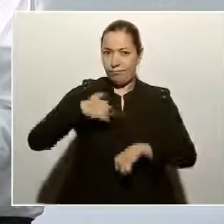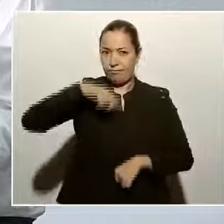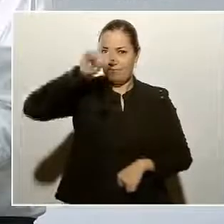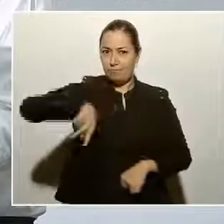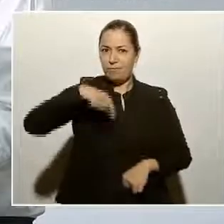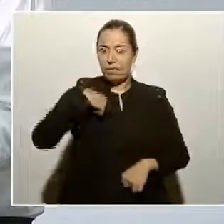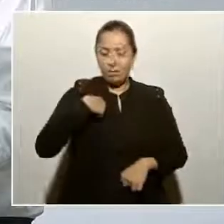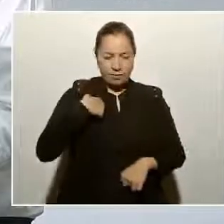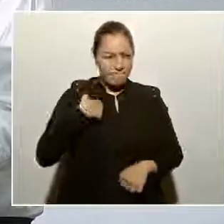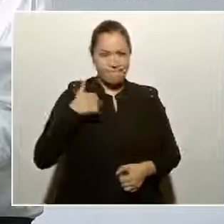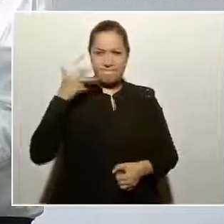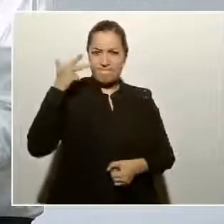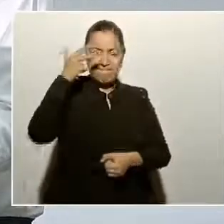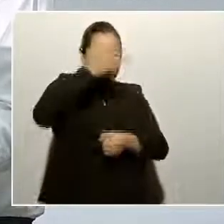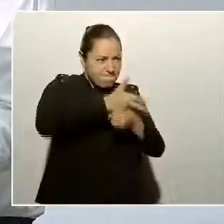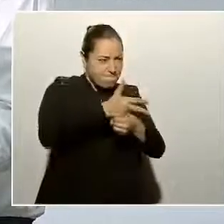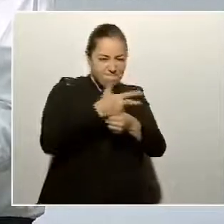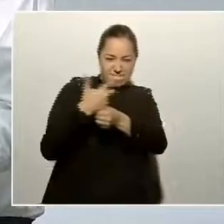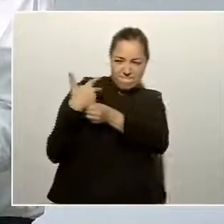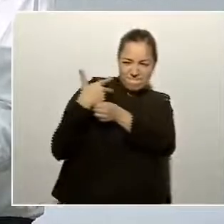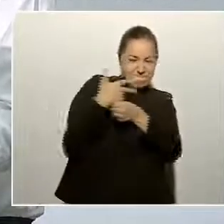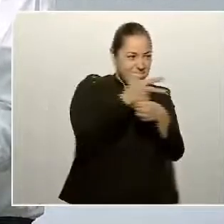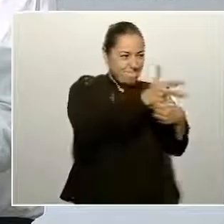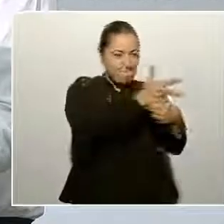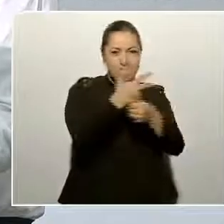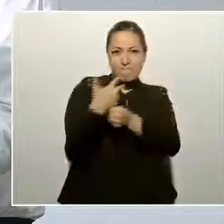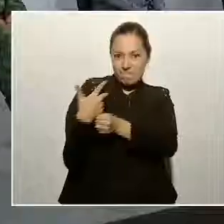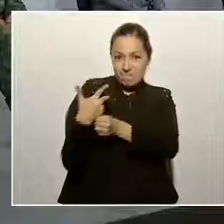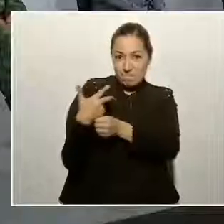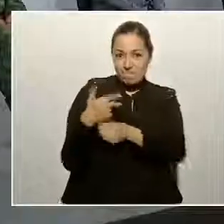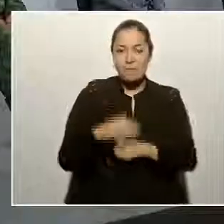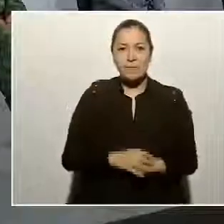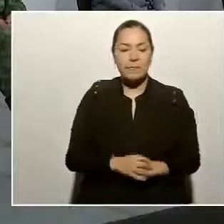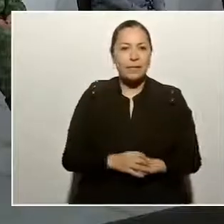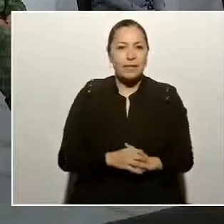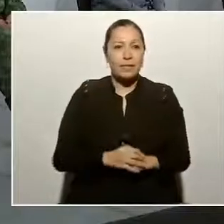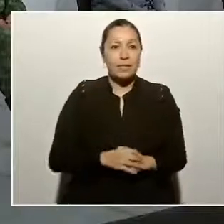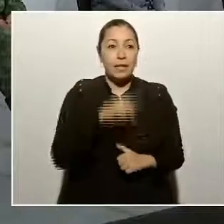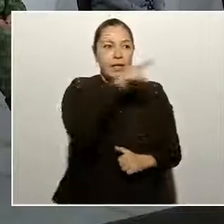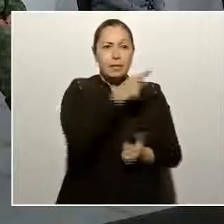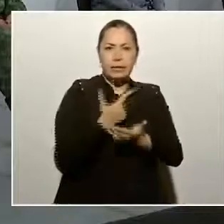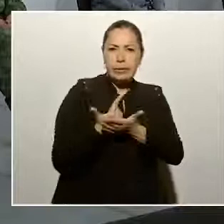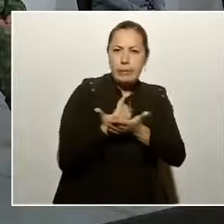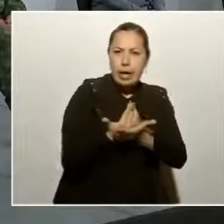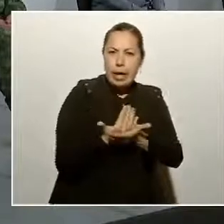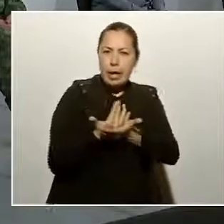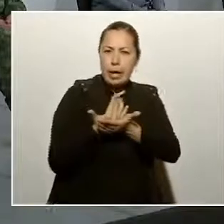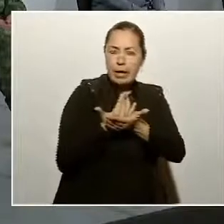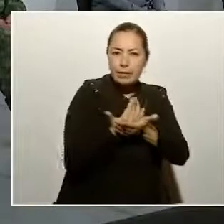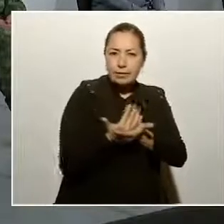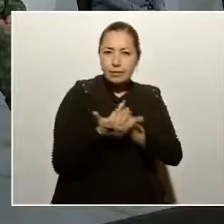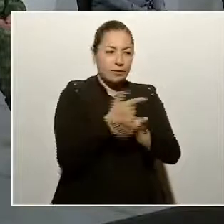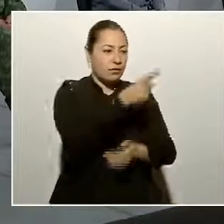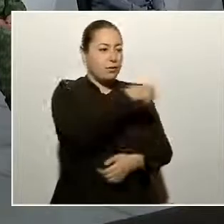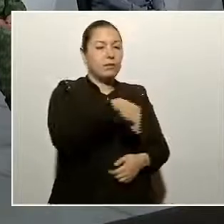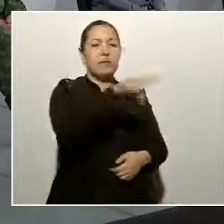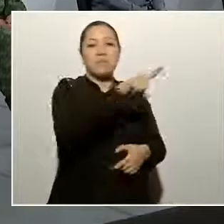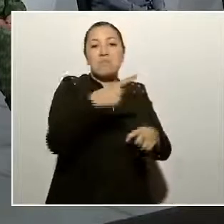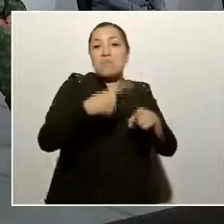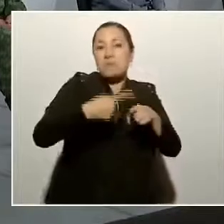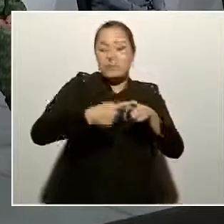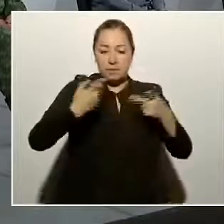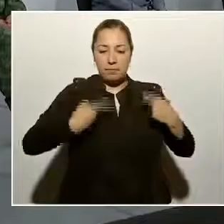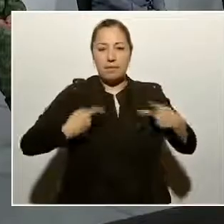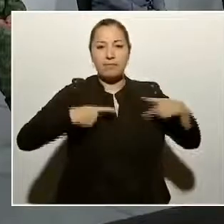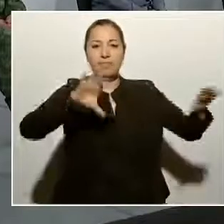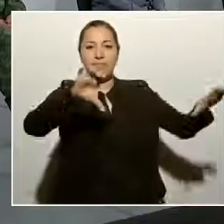un video, nos estaban esperando las integrantes de la